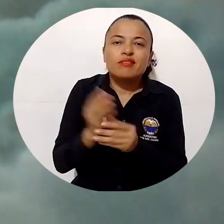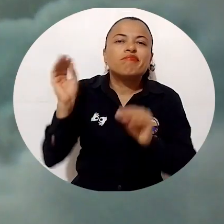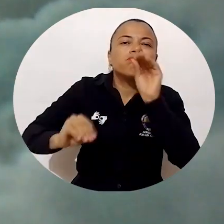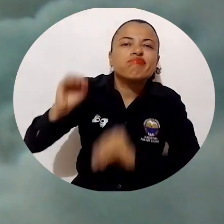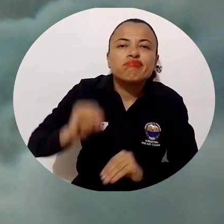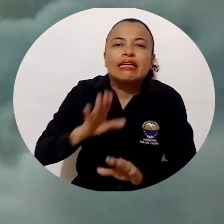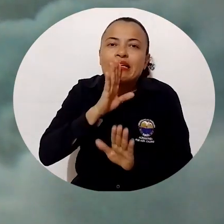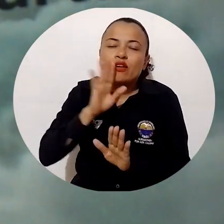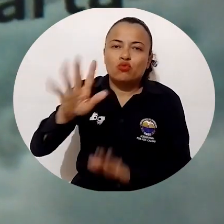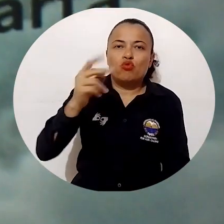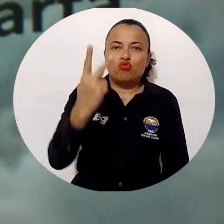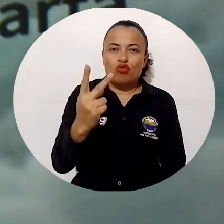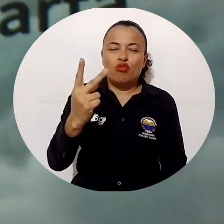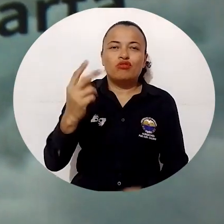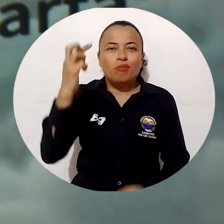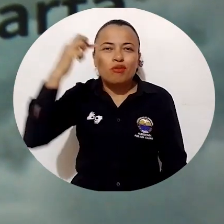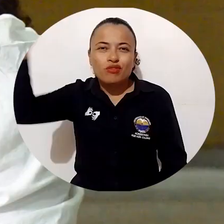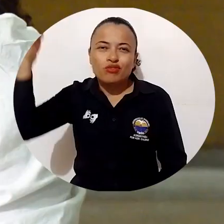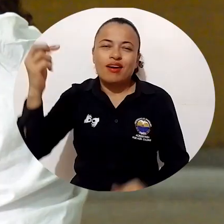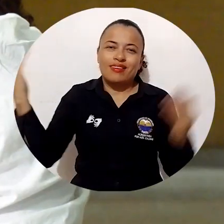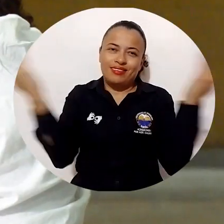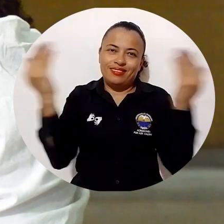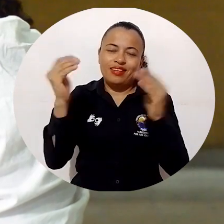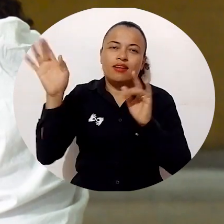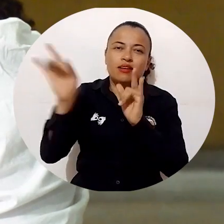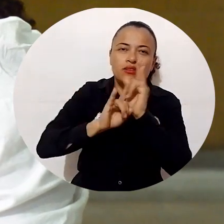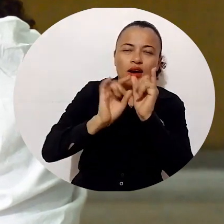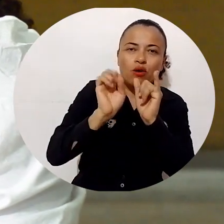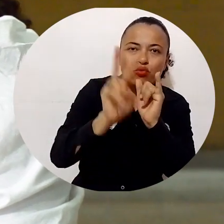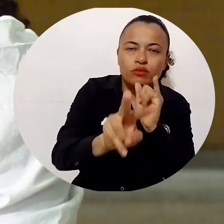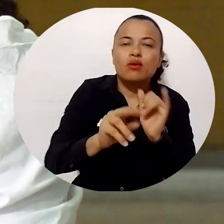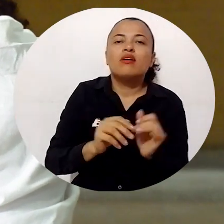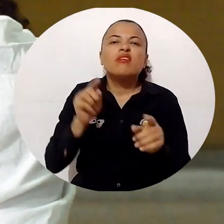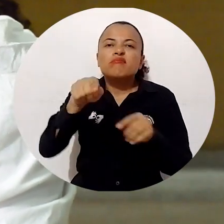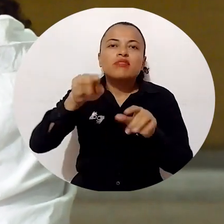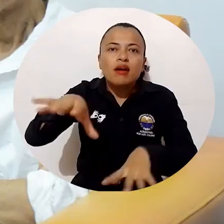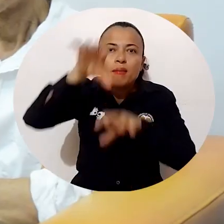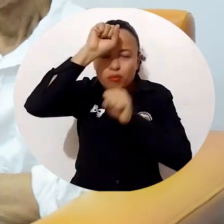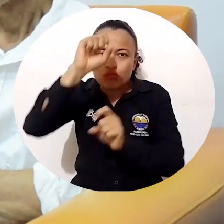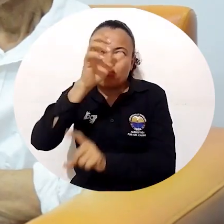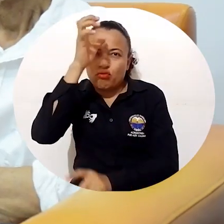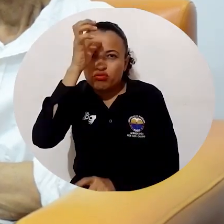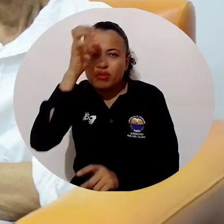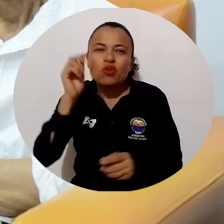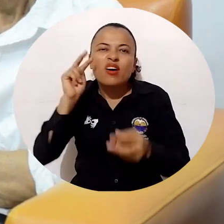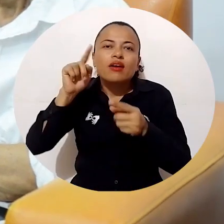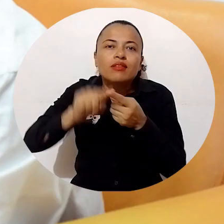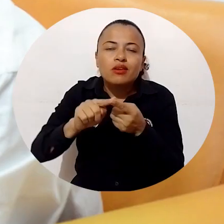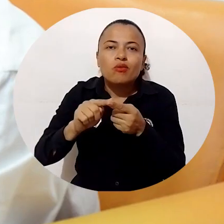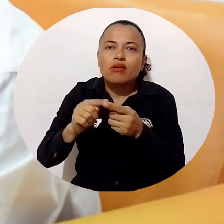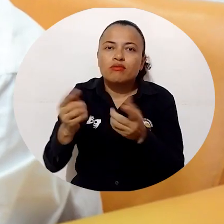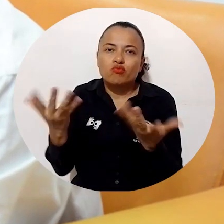profesionales en cine y audiovisuales y el equipo de la Unidad de Apropiación Social del Conocimiento, con el propósito de conjugar la ciencia y el cine,